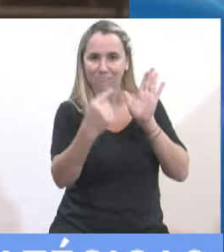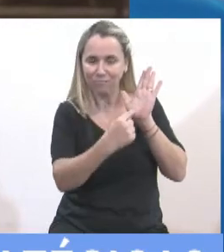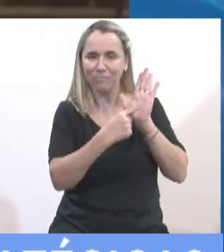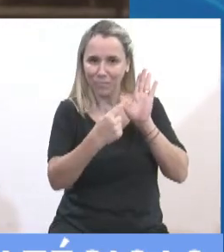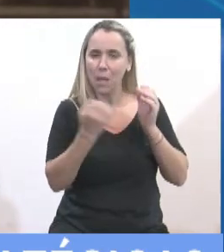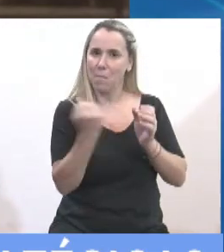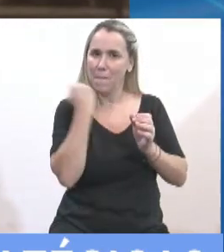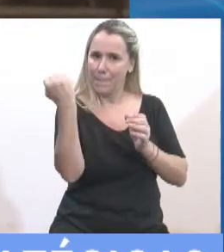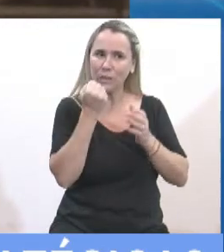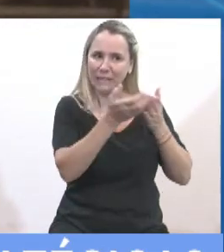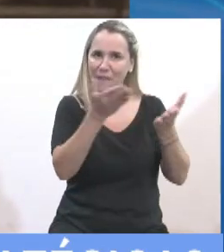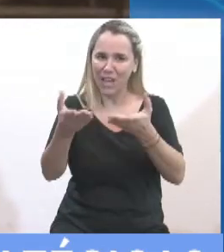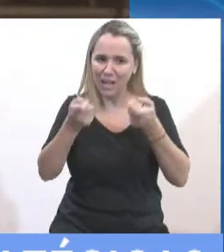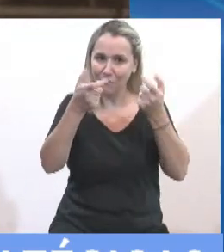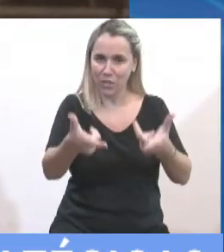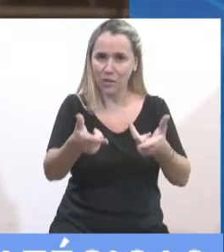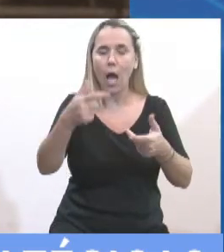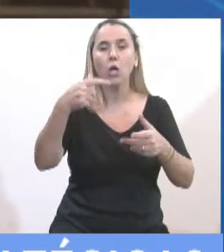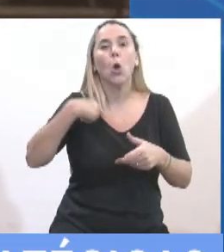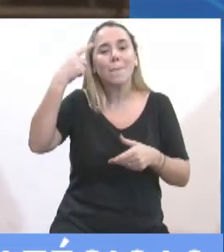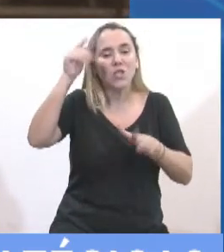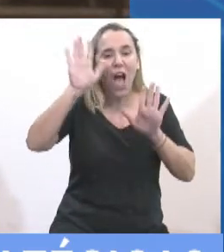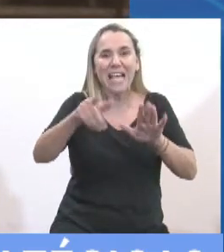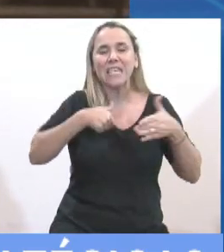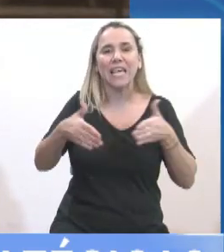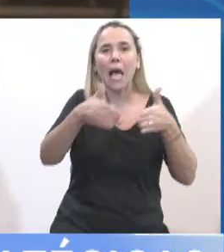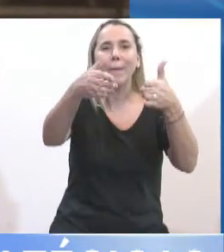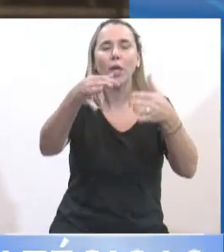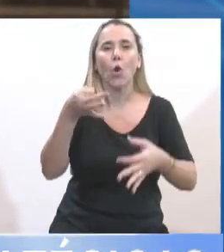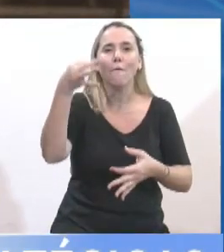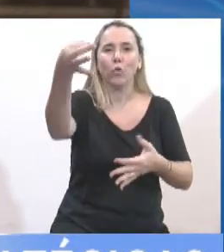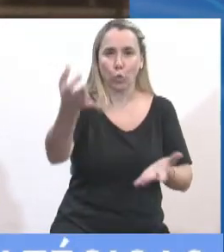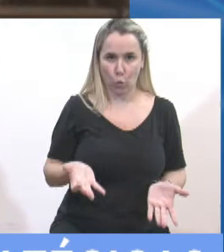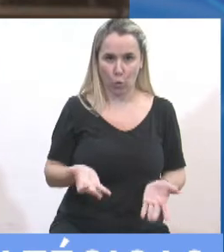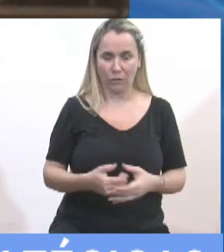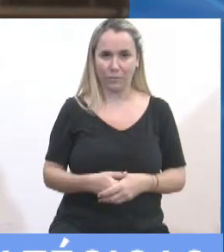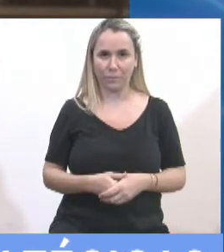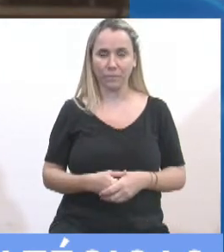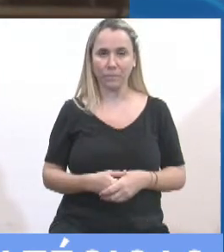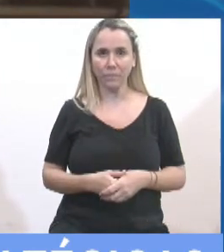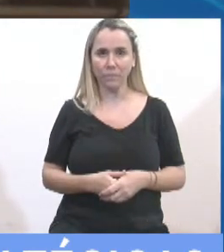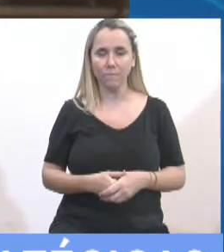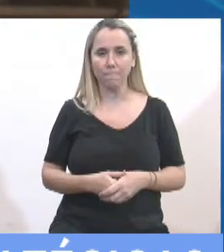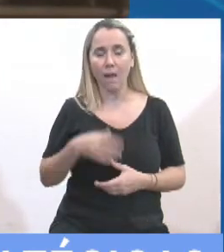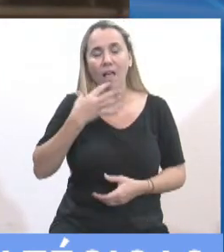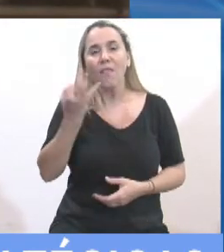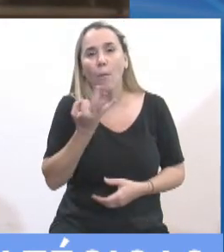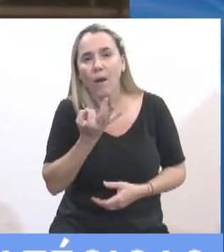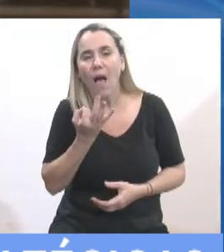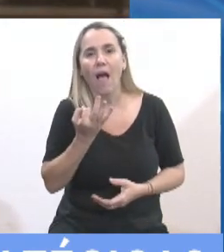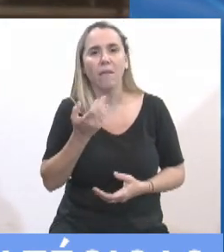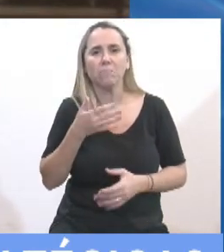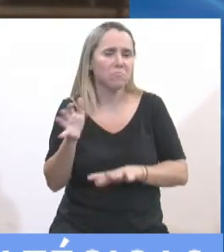Creo que este es el camino a recorrer a futuro. Creo que esta es la forma de trabajar a futuro. Realmente, más allá de